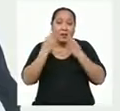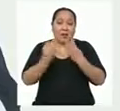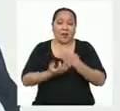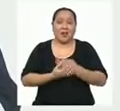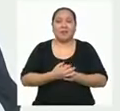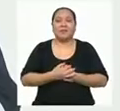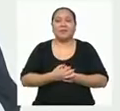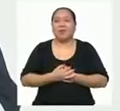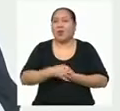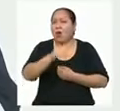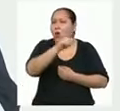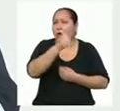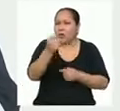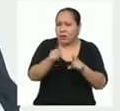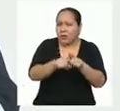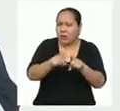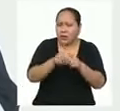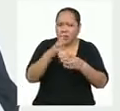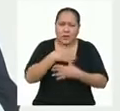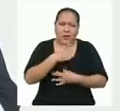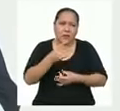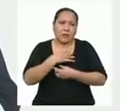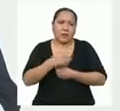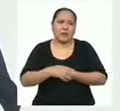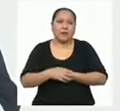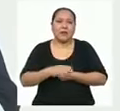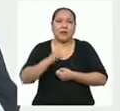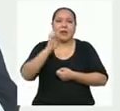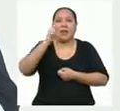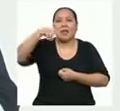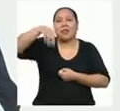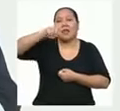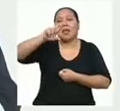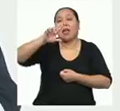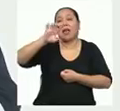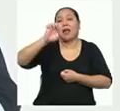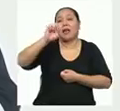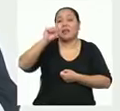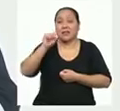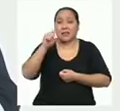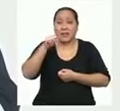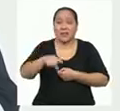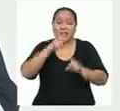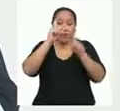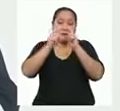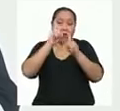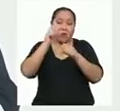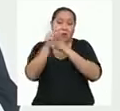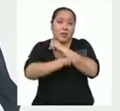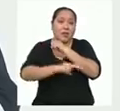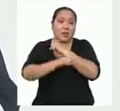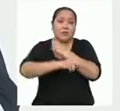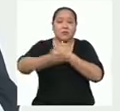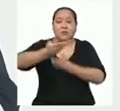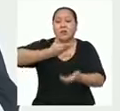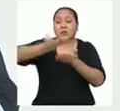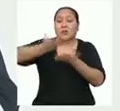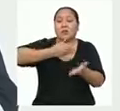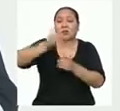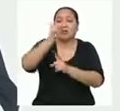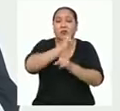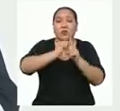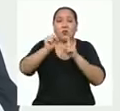Otra que puede ser interesante es la ENARES, que es la encuesta nacional sobre relaciones